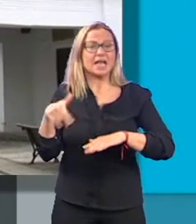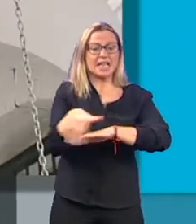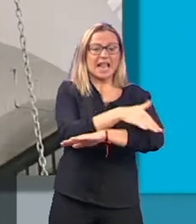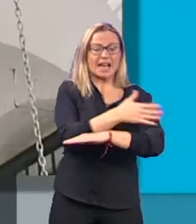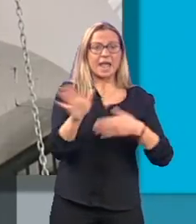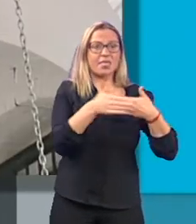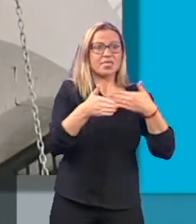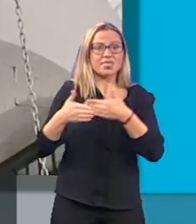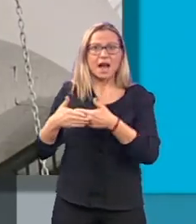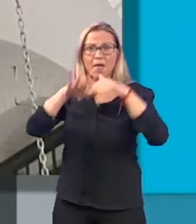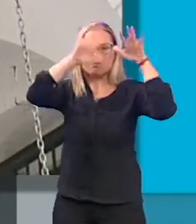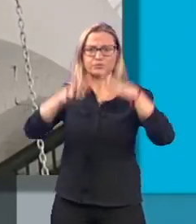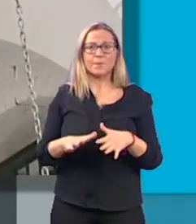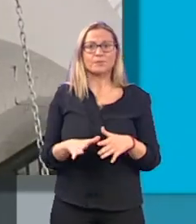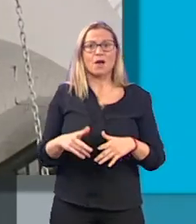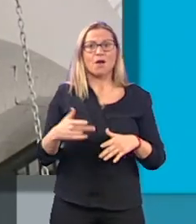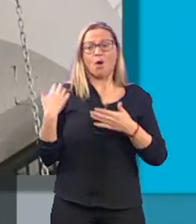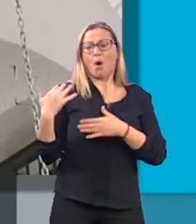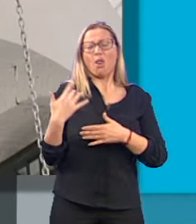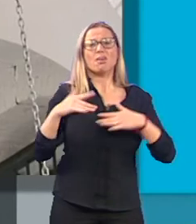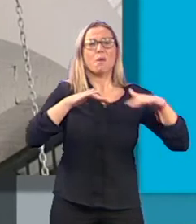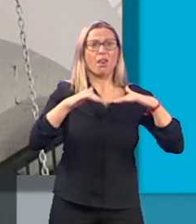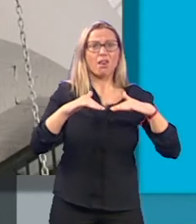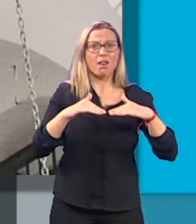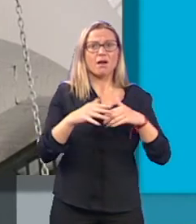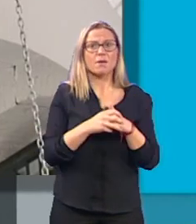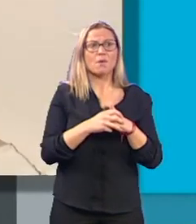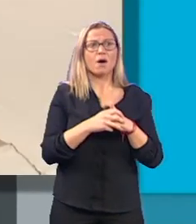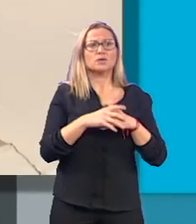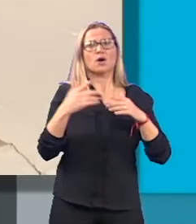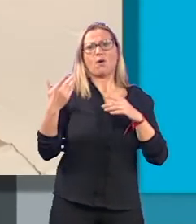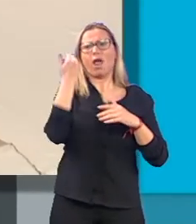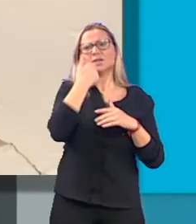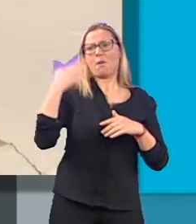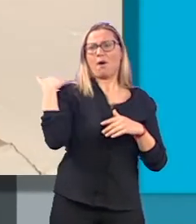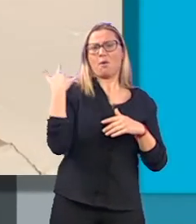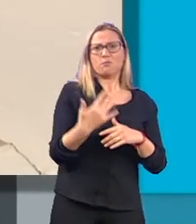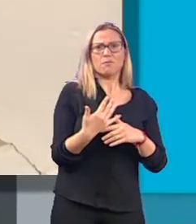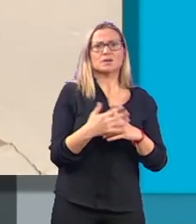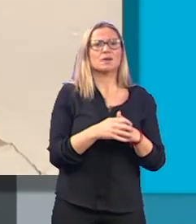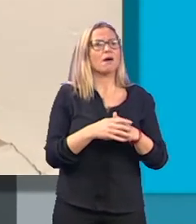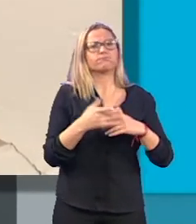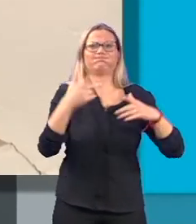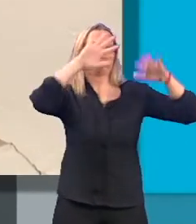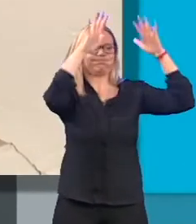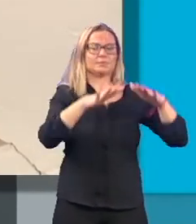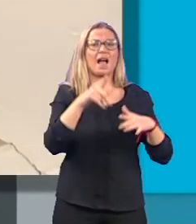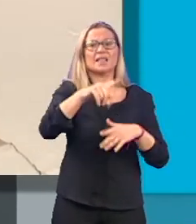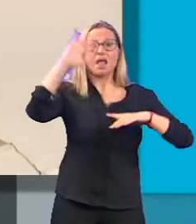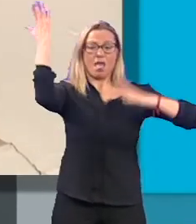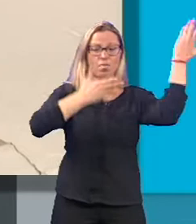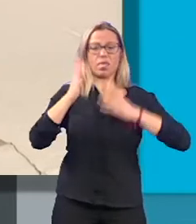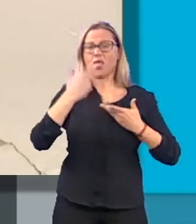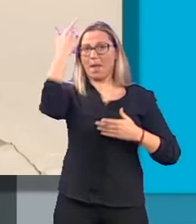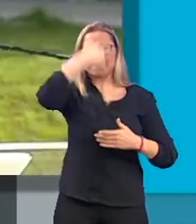casquetes caídos. Los últimos terremotos han agravado los desperfectos ocurridos tras el del sábado. En ninguna de estas incidencias se han registrado heridos. Todos